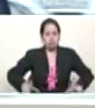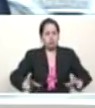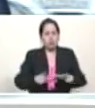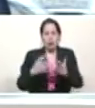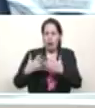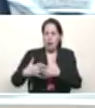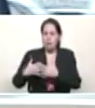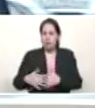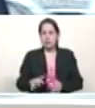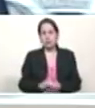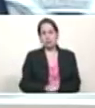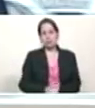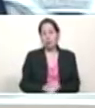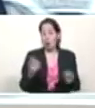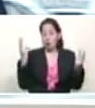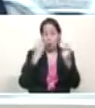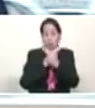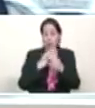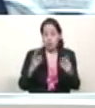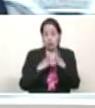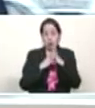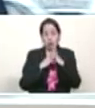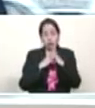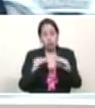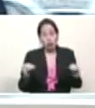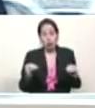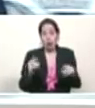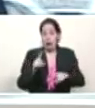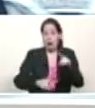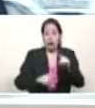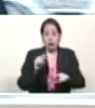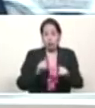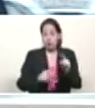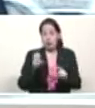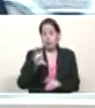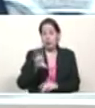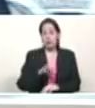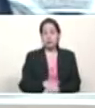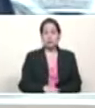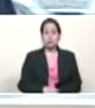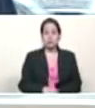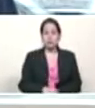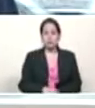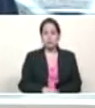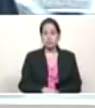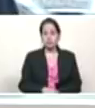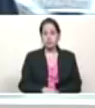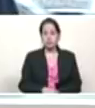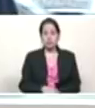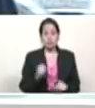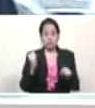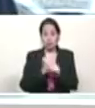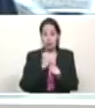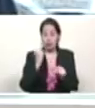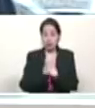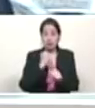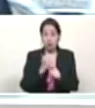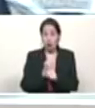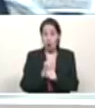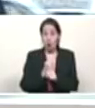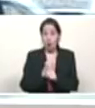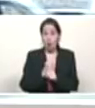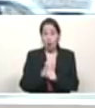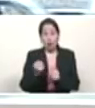Mi compromiso con todos los sectores empresariales del país que elaboran, los sectores empresariales del campo,